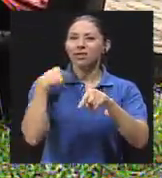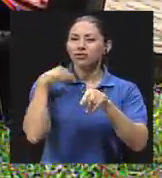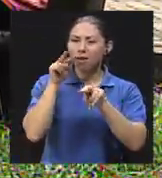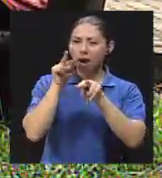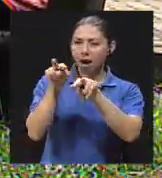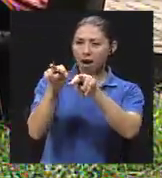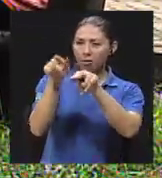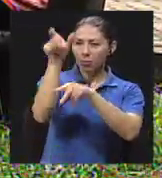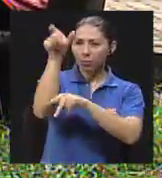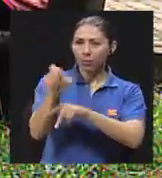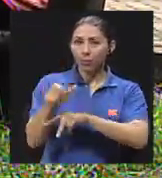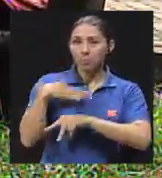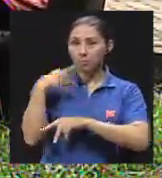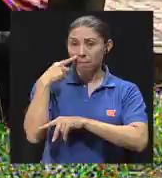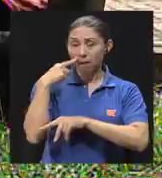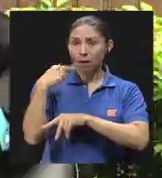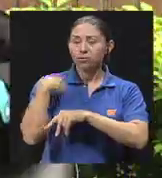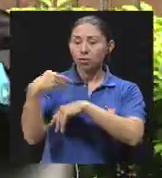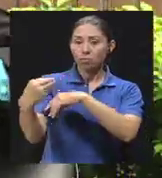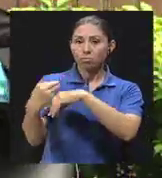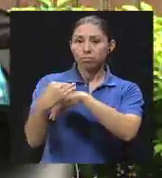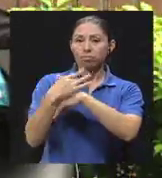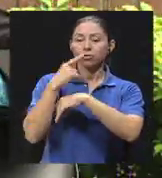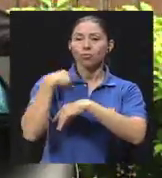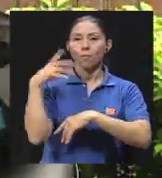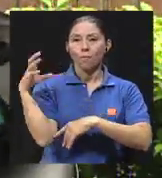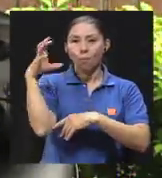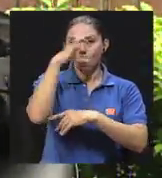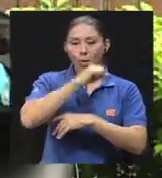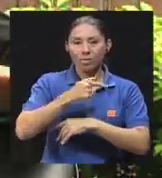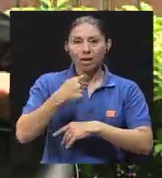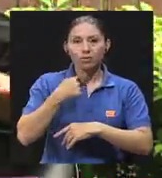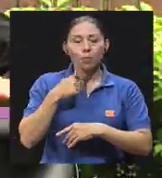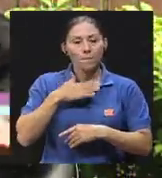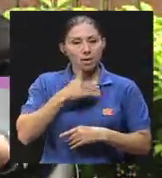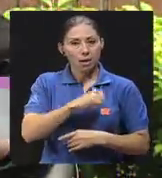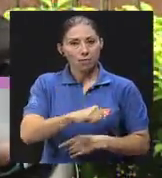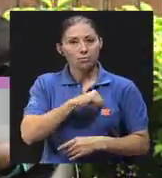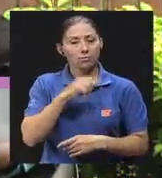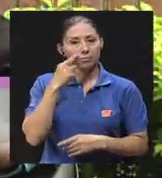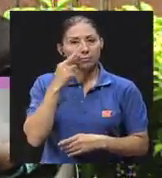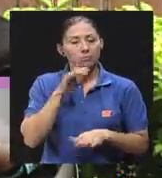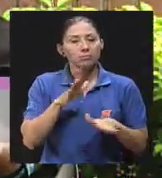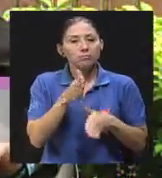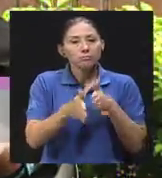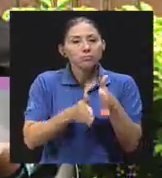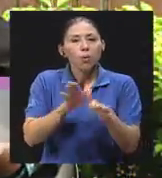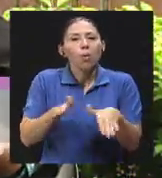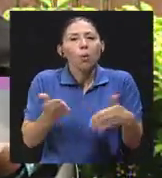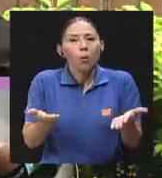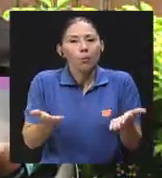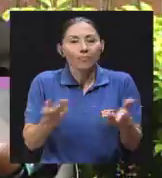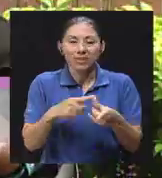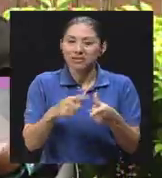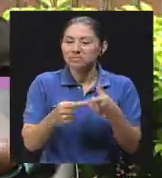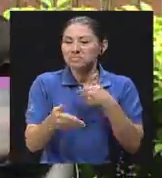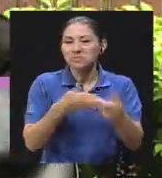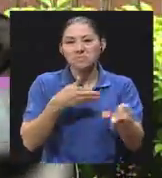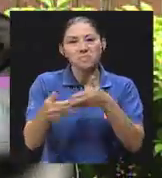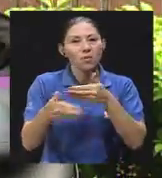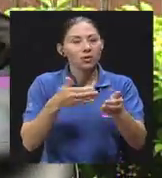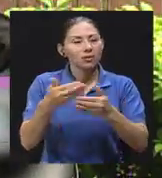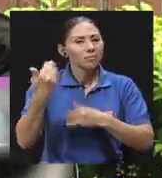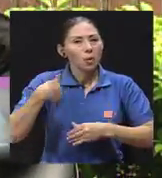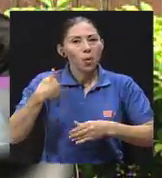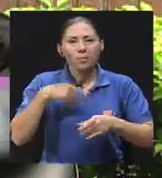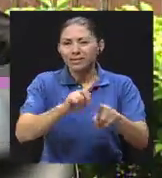cuenta de cómo es que ejerzo mi paternidad. Entonces, todas las oportunidades que llegan desde los más jóvenes. Estamos trabajando,